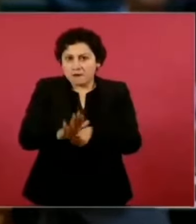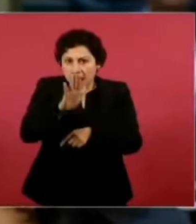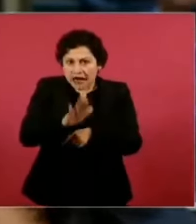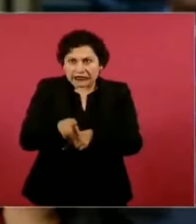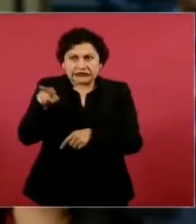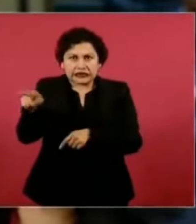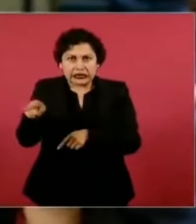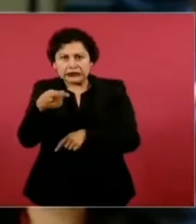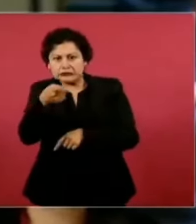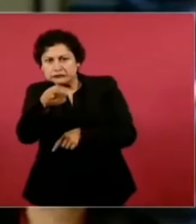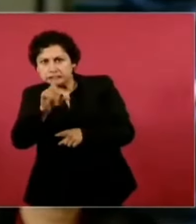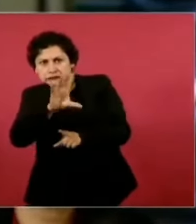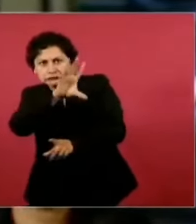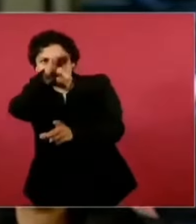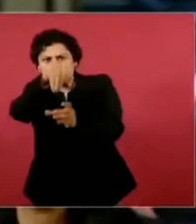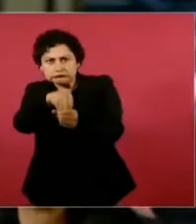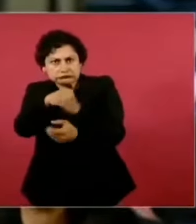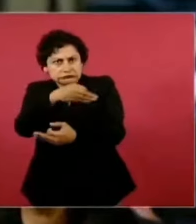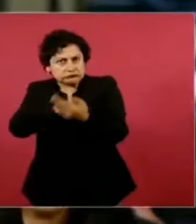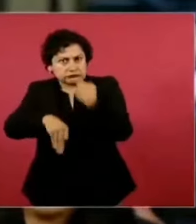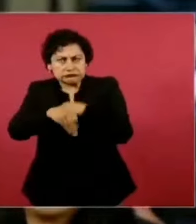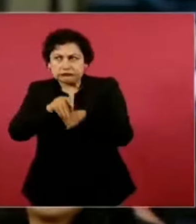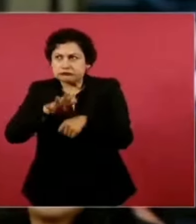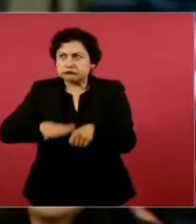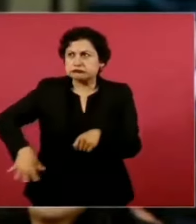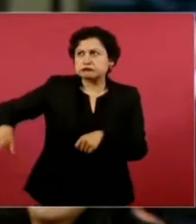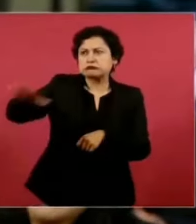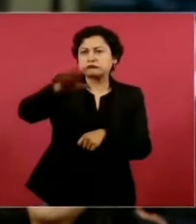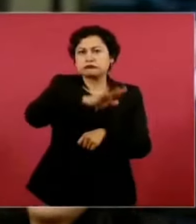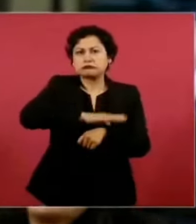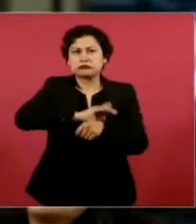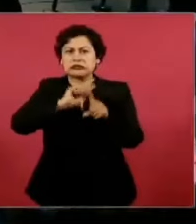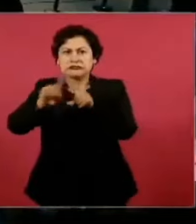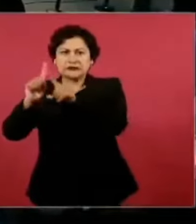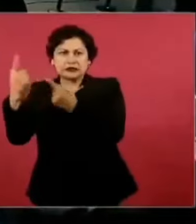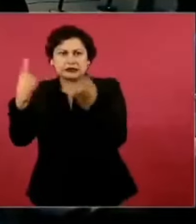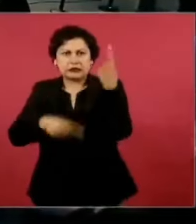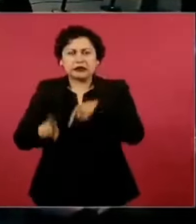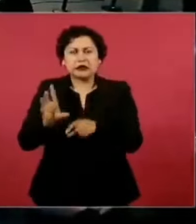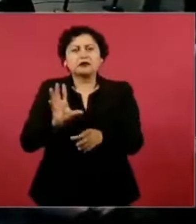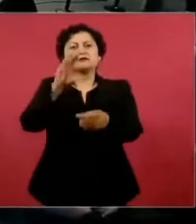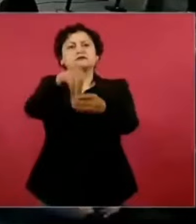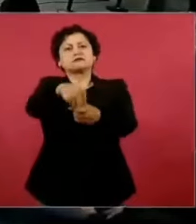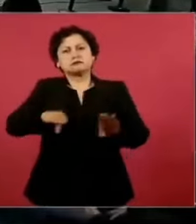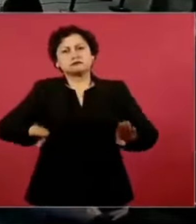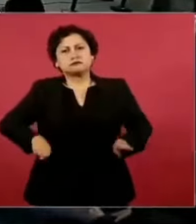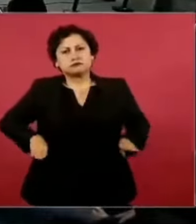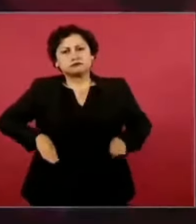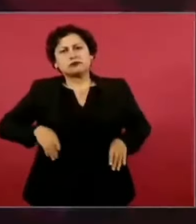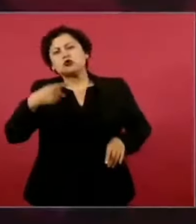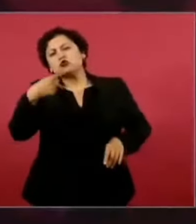gustaría saber un poco más cerca de su opinión sobre estas declaraciones. No, él en su derecho, como todos